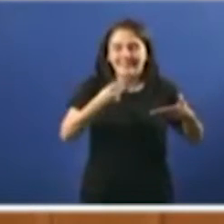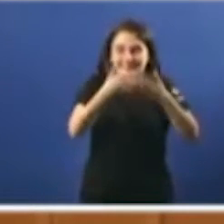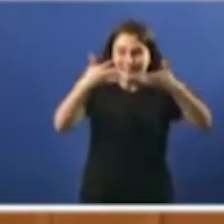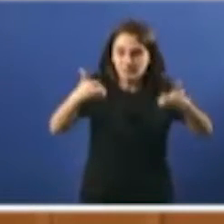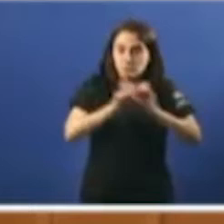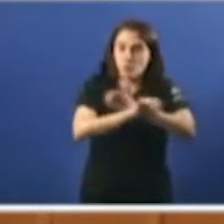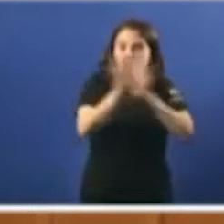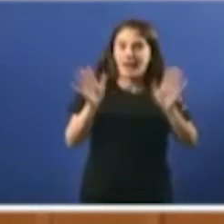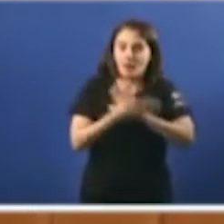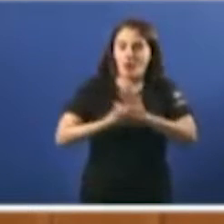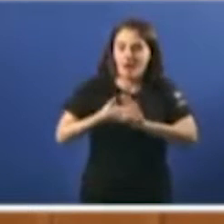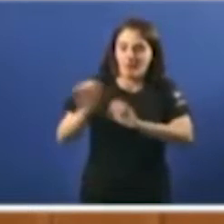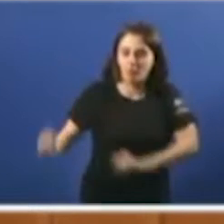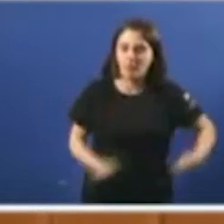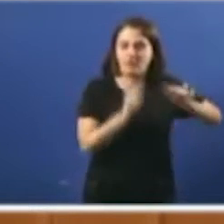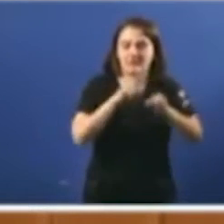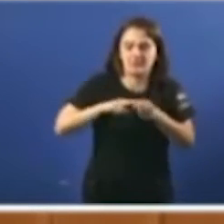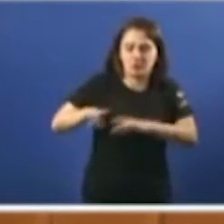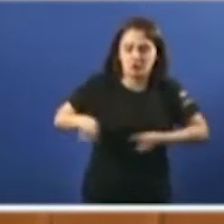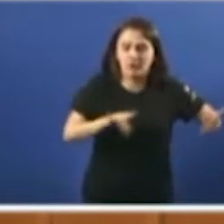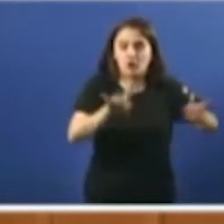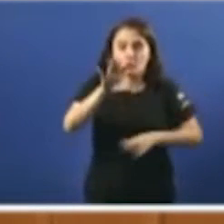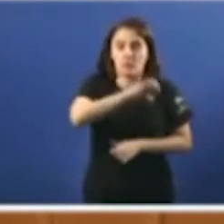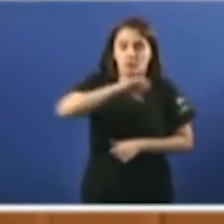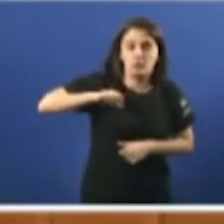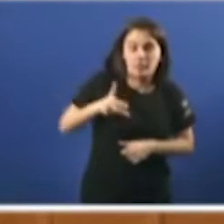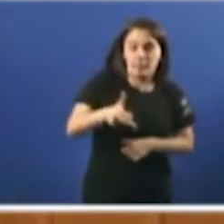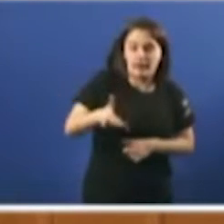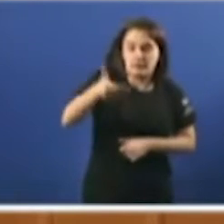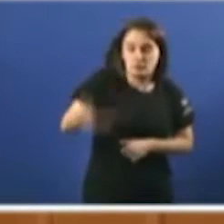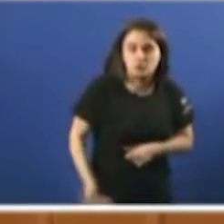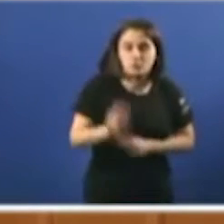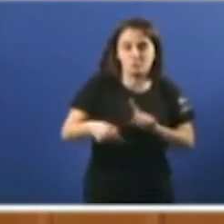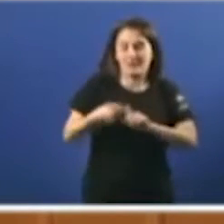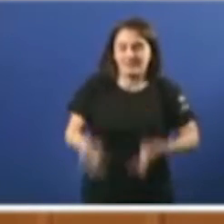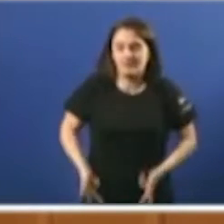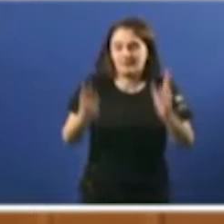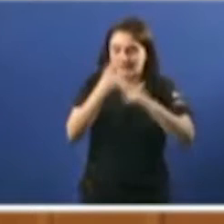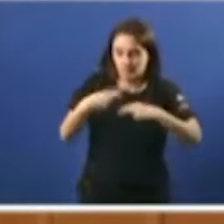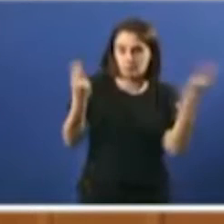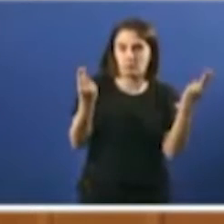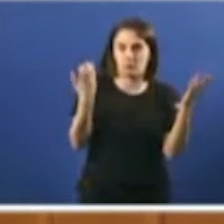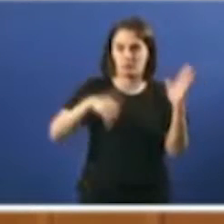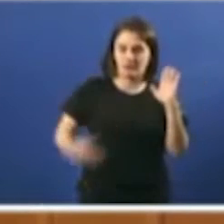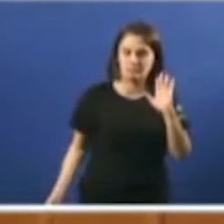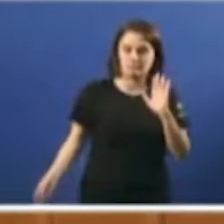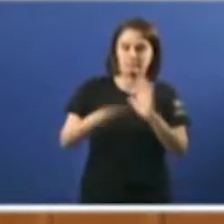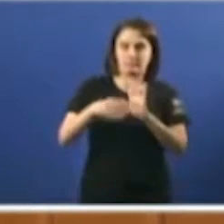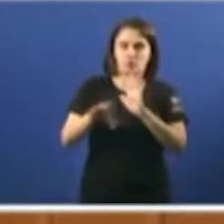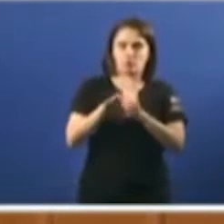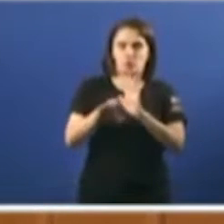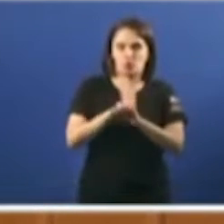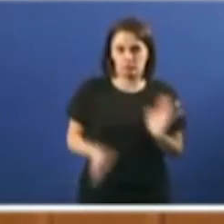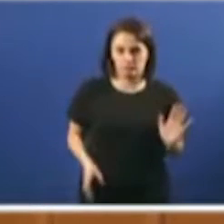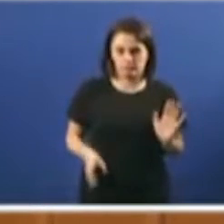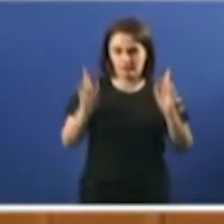a defensa no ámbito territorial da comunidade autónoma dos dereitos fundamentais e as libertades públicas reconhecidas na Constitución,